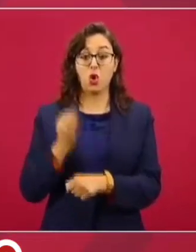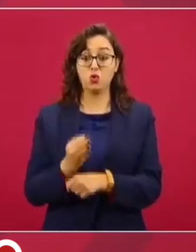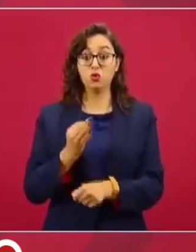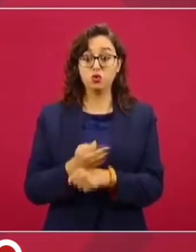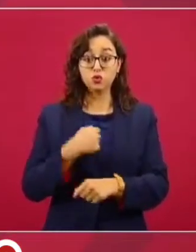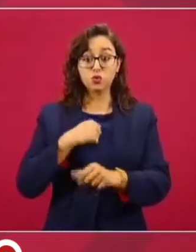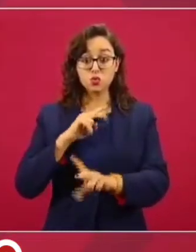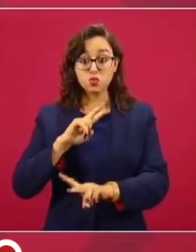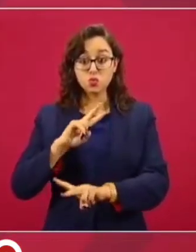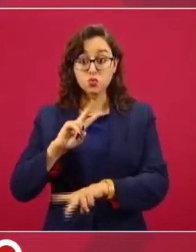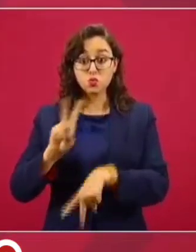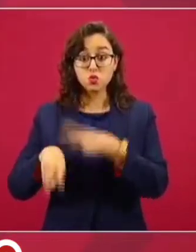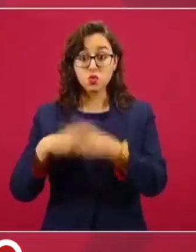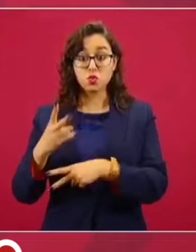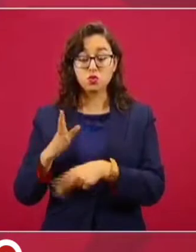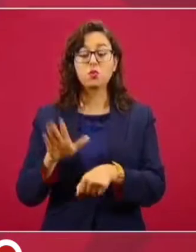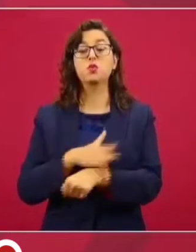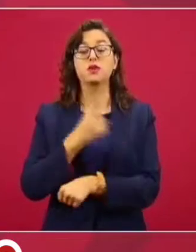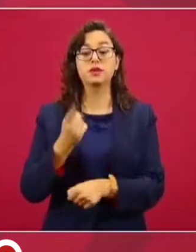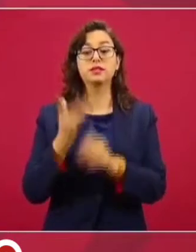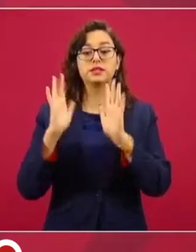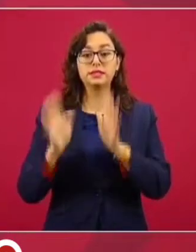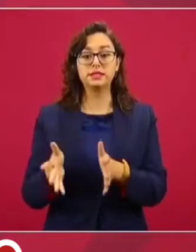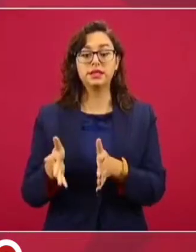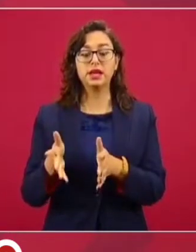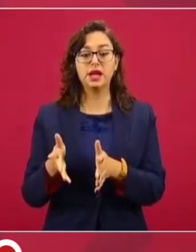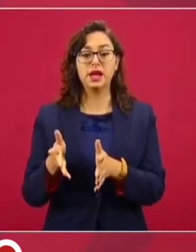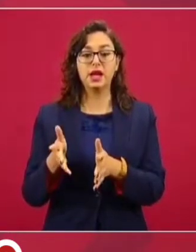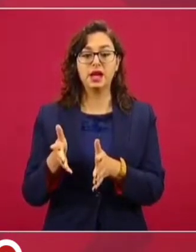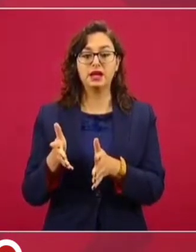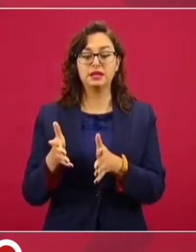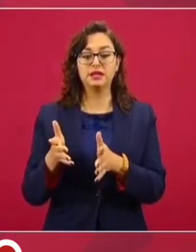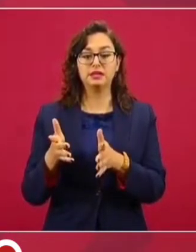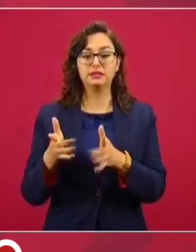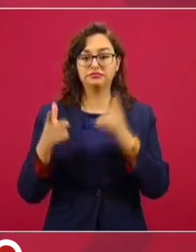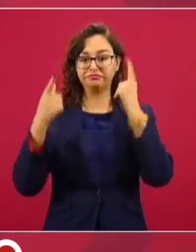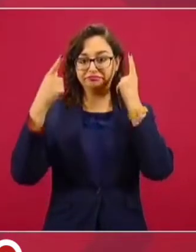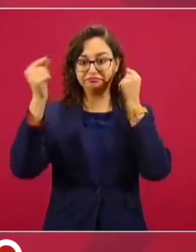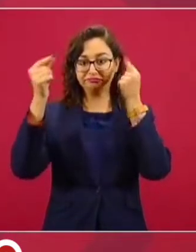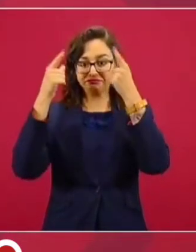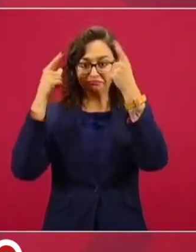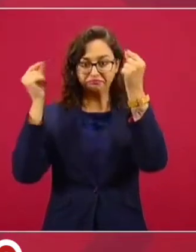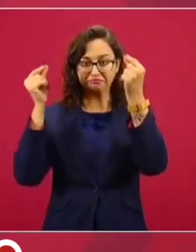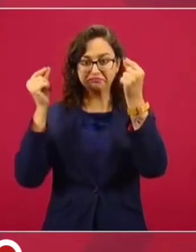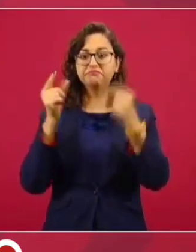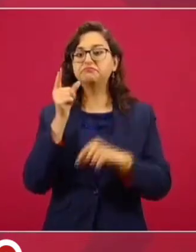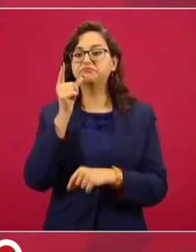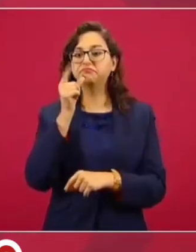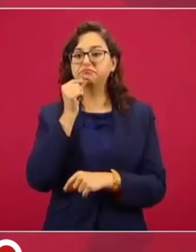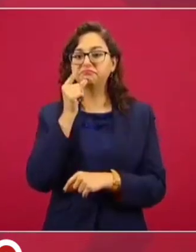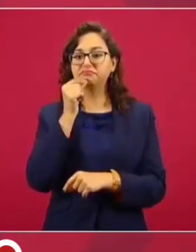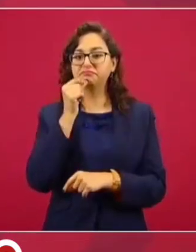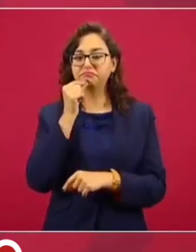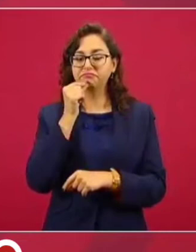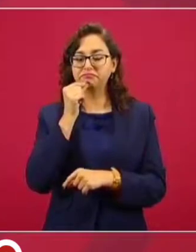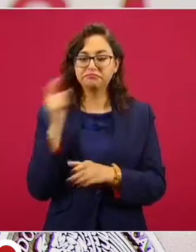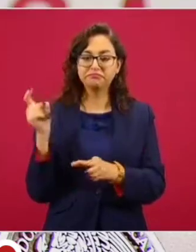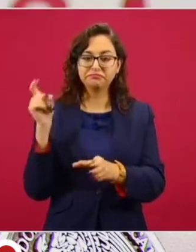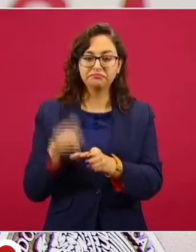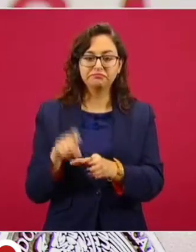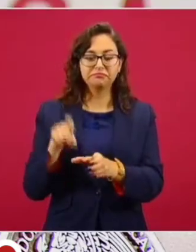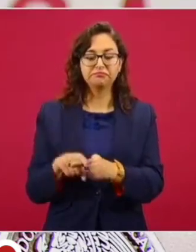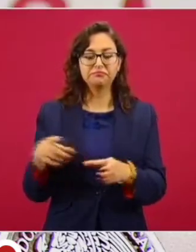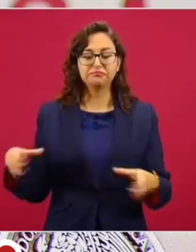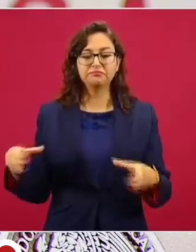se están graduando elementos para la integración de